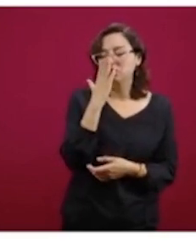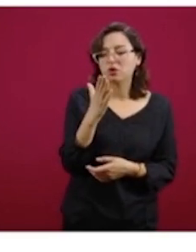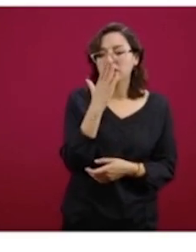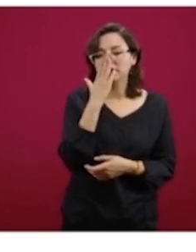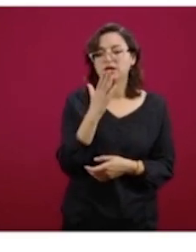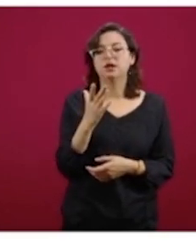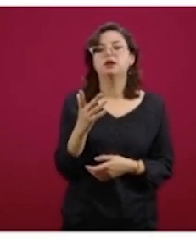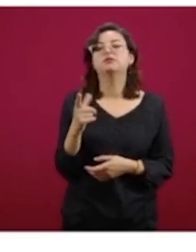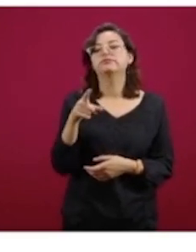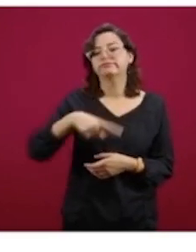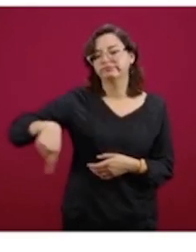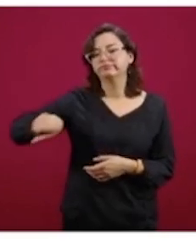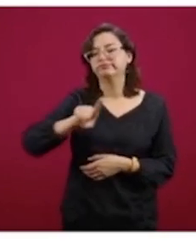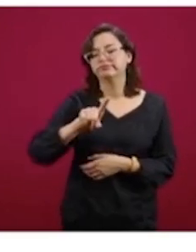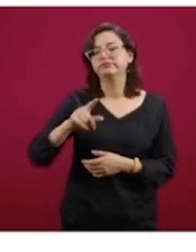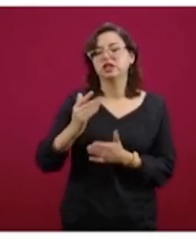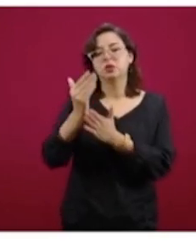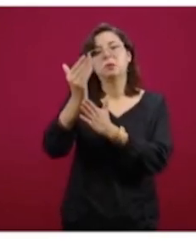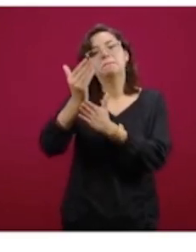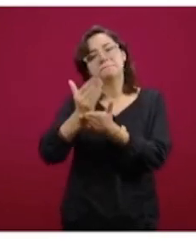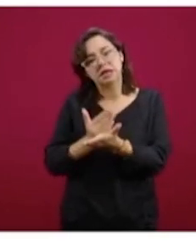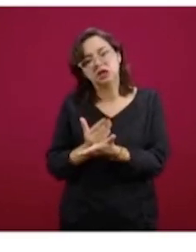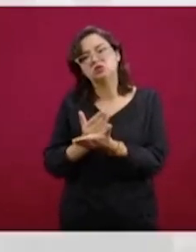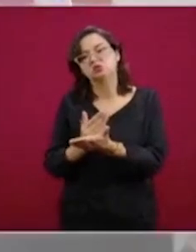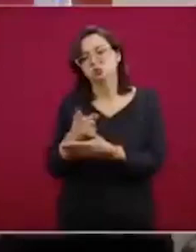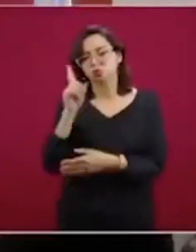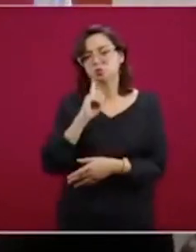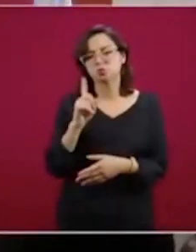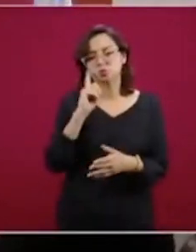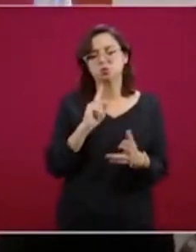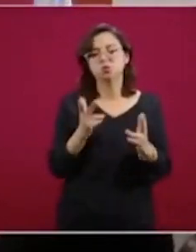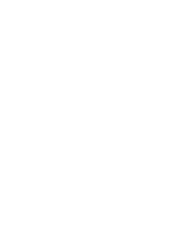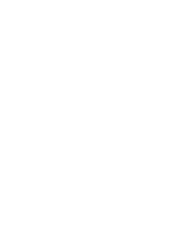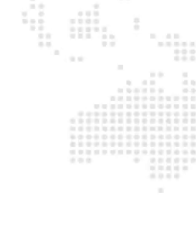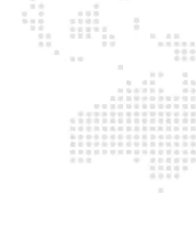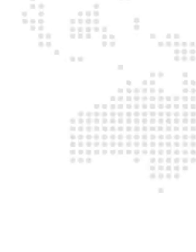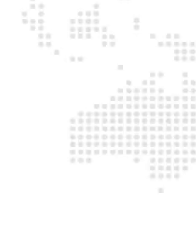que están más cerca de la media. Adelante, por favor.